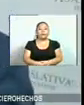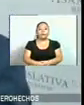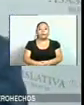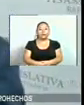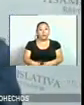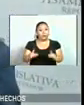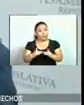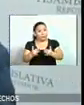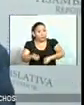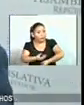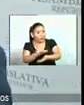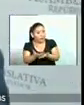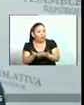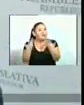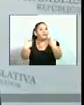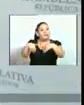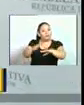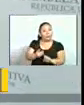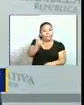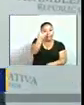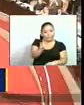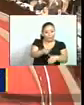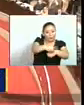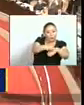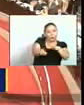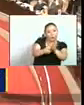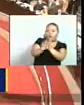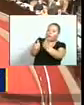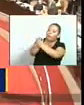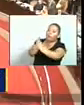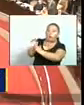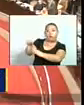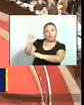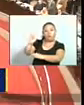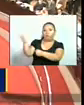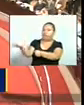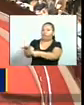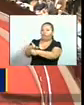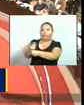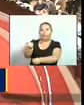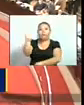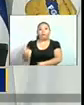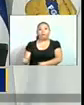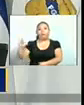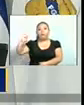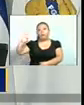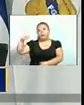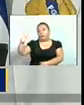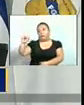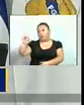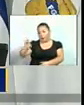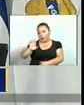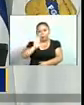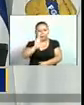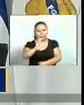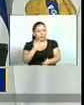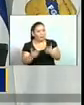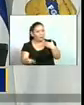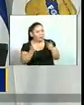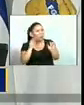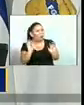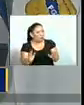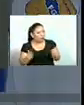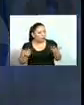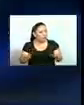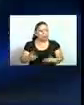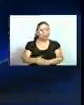También le contamos de la petición de un diputado para que sea destituido el fiscal general de la República, el doctor Raúl Melara. Ya le contamos qué argumenta.